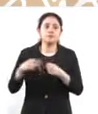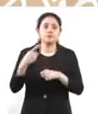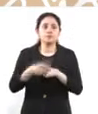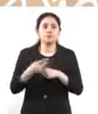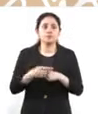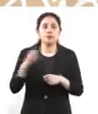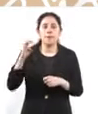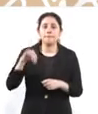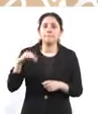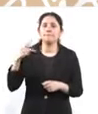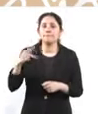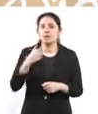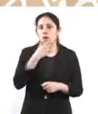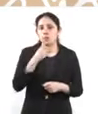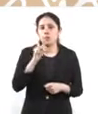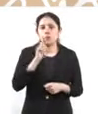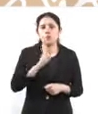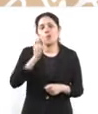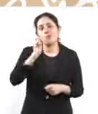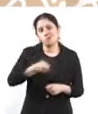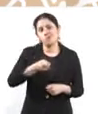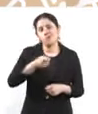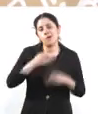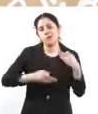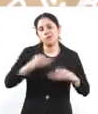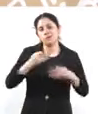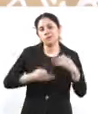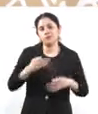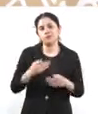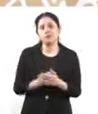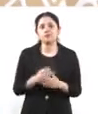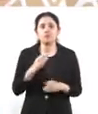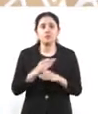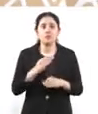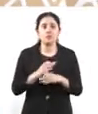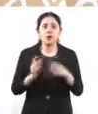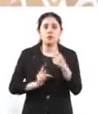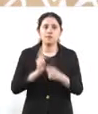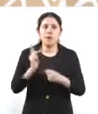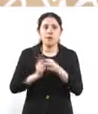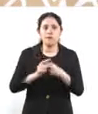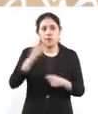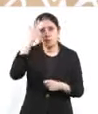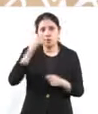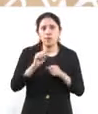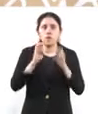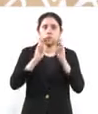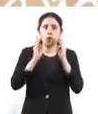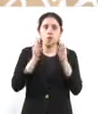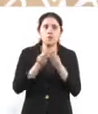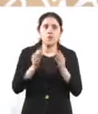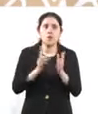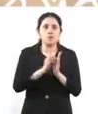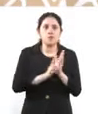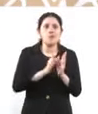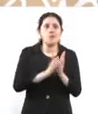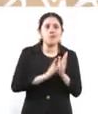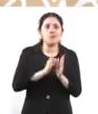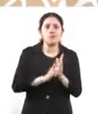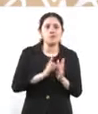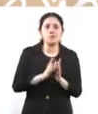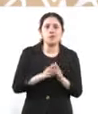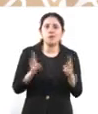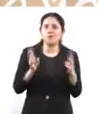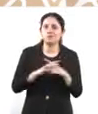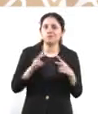momento en donde el país, producto de la guerra contra el narco de Calderón, pues se encuentra todavía en problemas